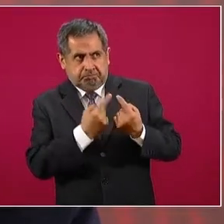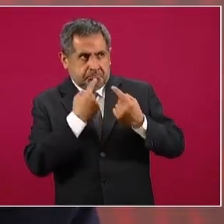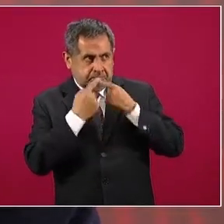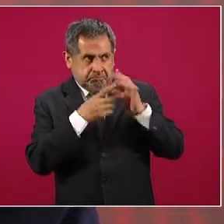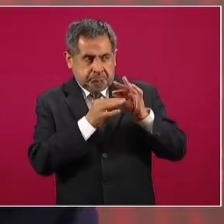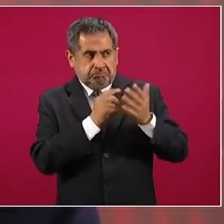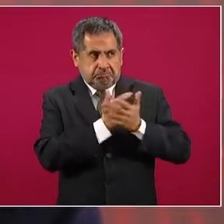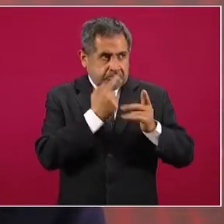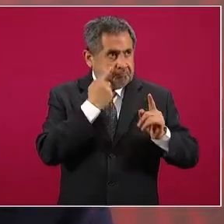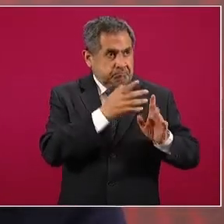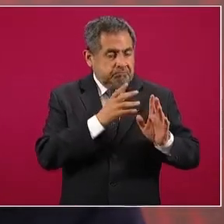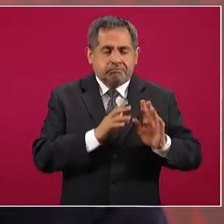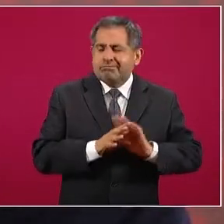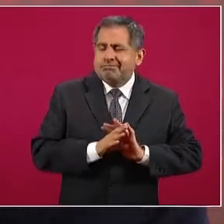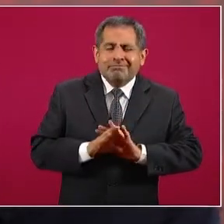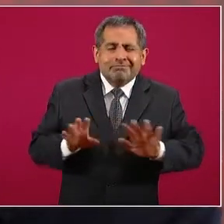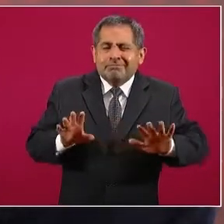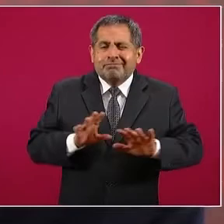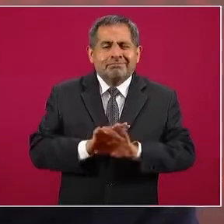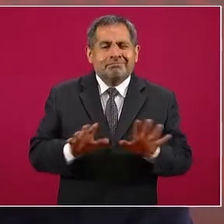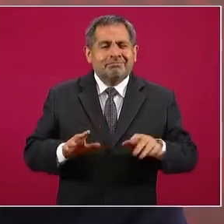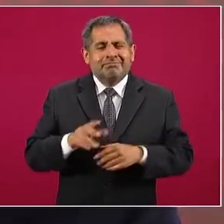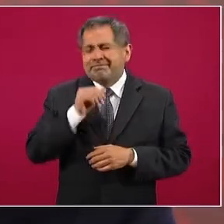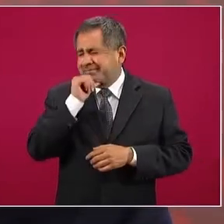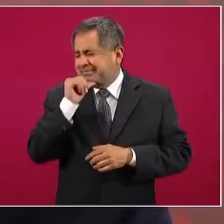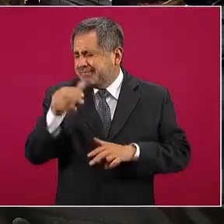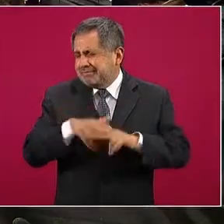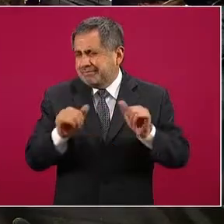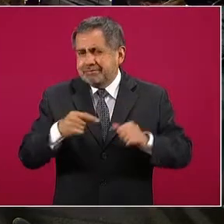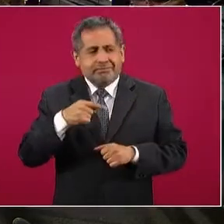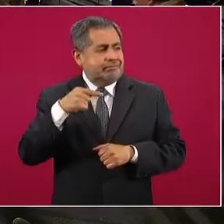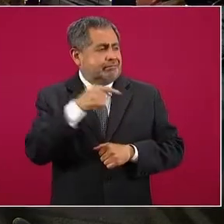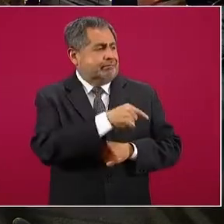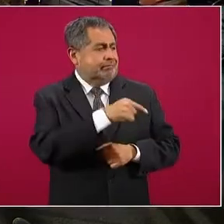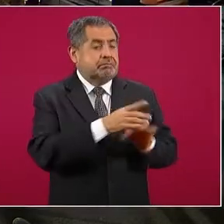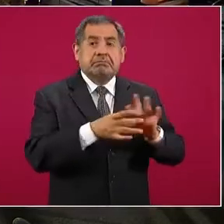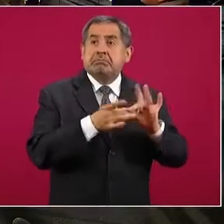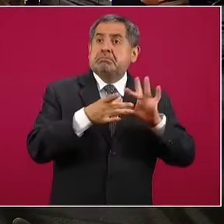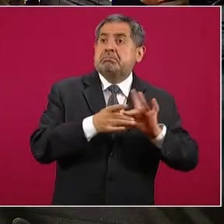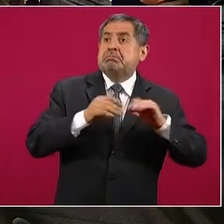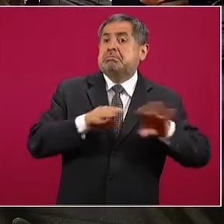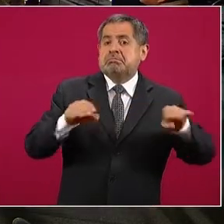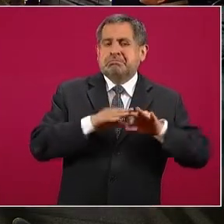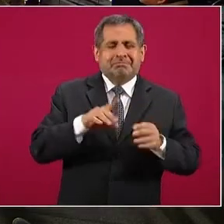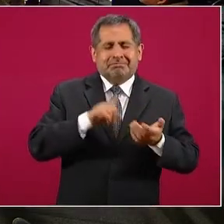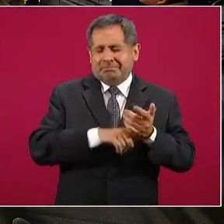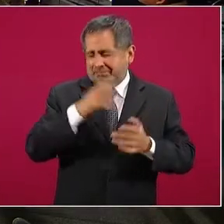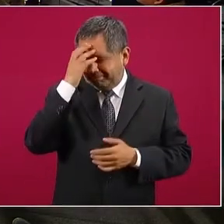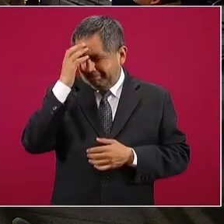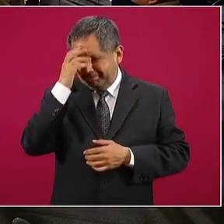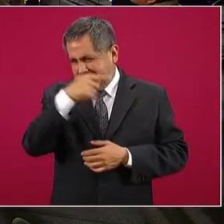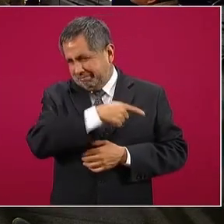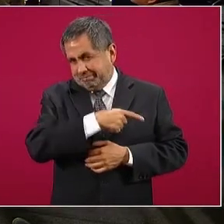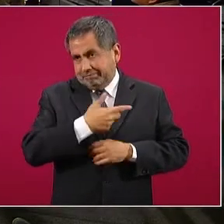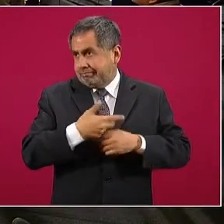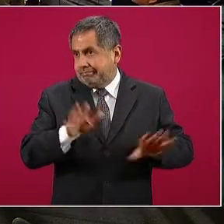ni mucho menos lo que están diciendo una agencia de estas famosas.